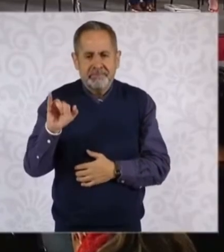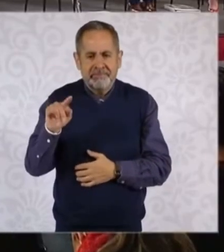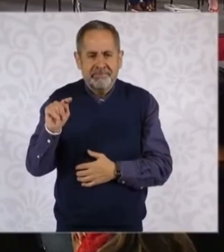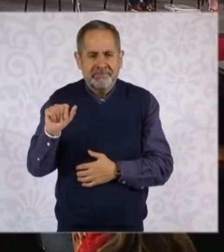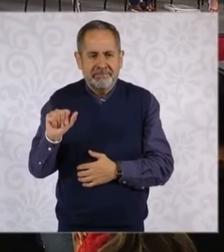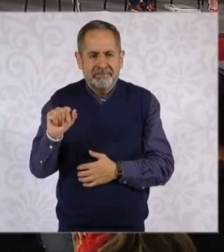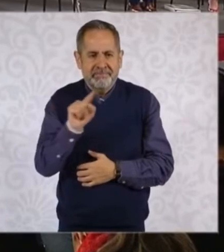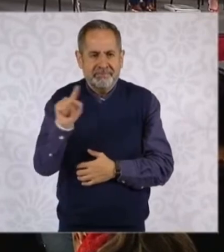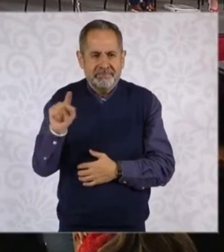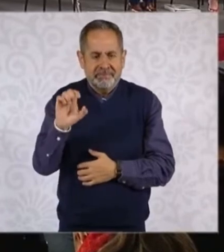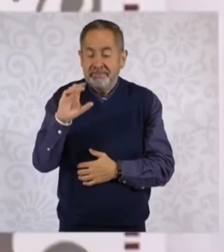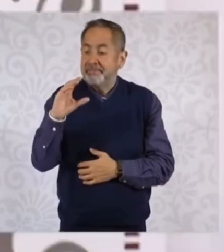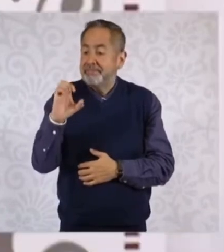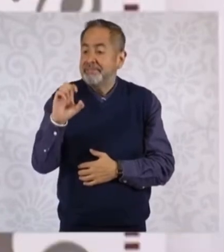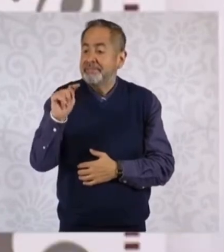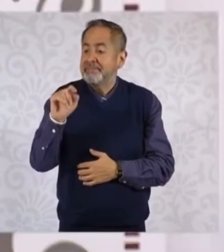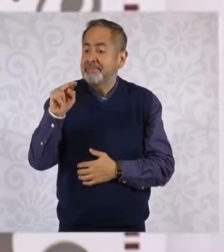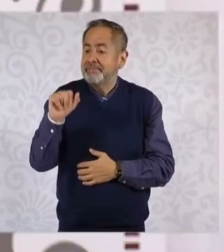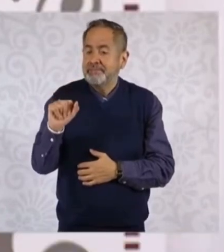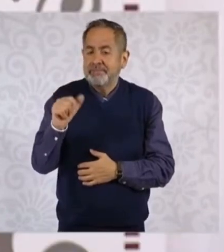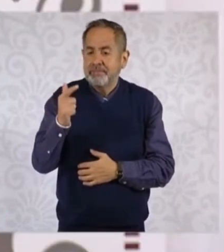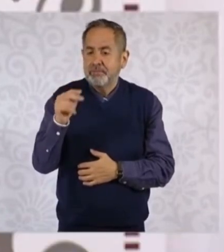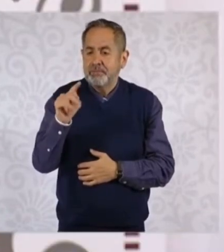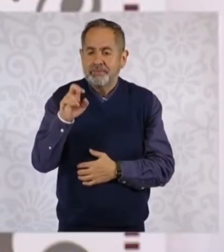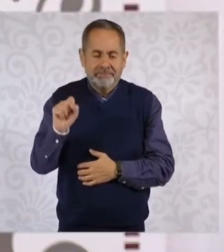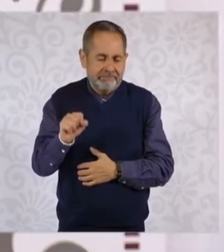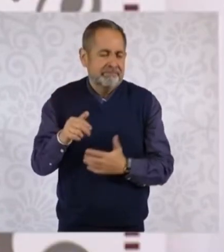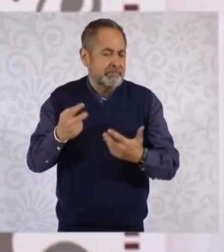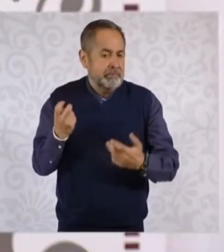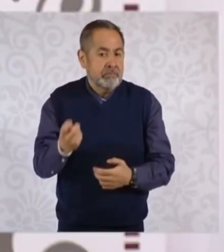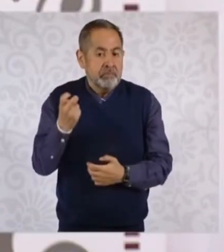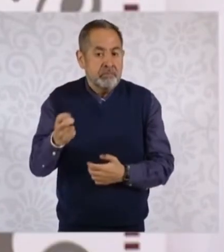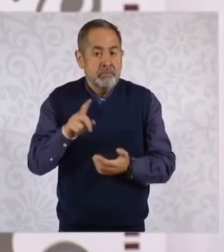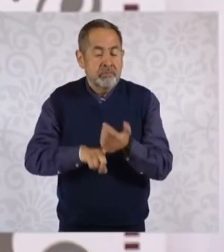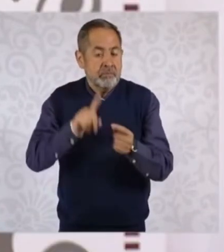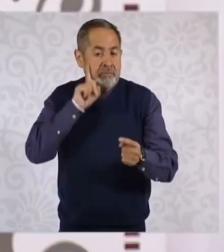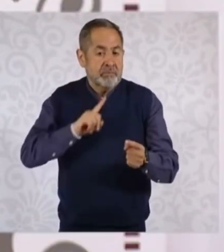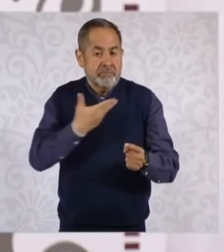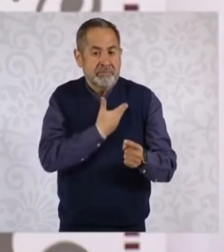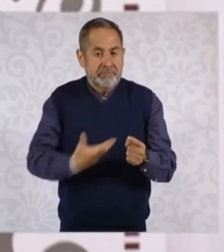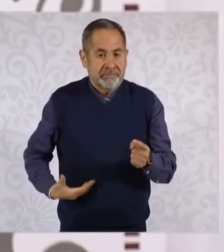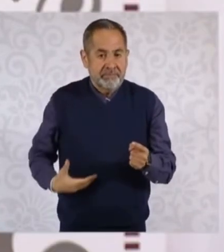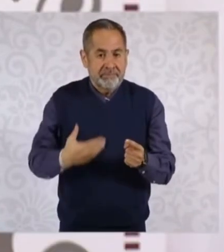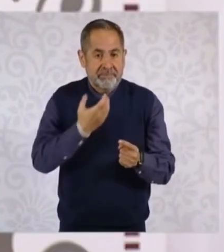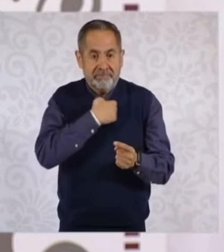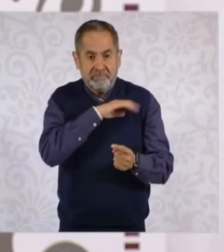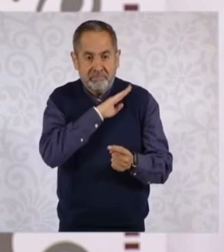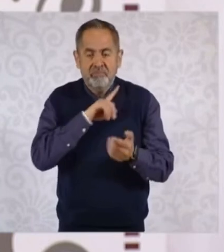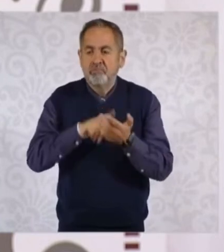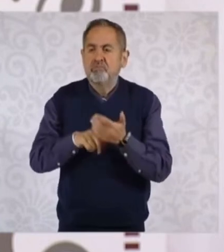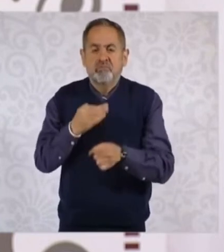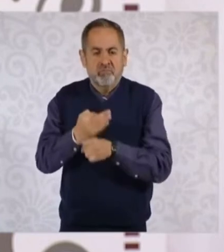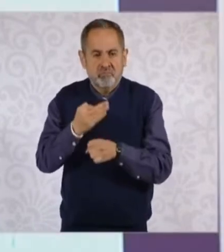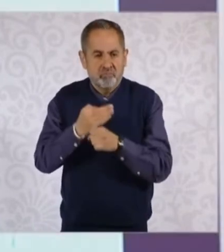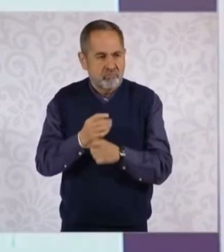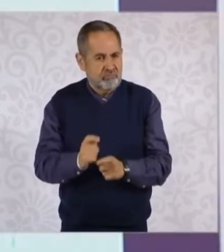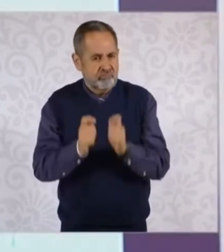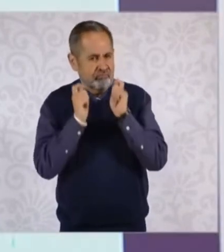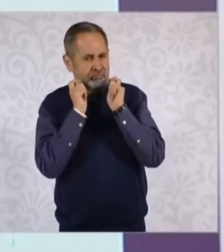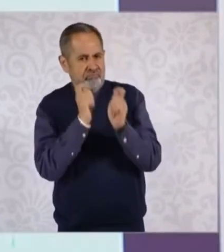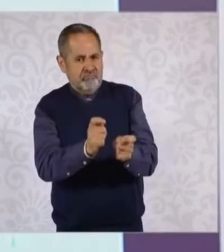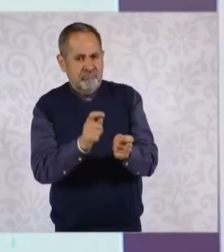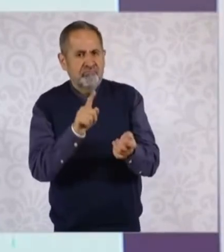Gutiérrez, la presidenta Claudia Sheinbaum Pardo ha decidido ponerle el nombre